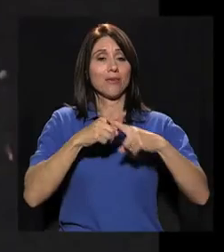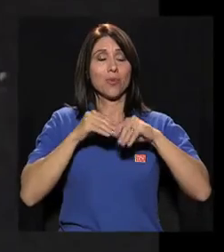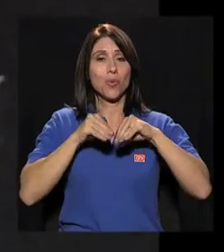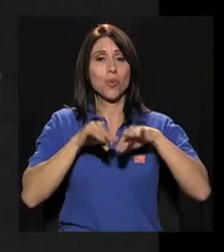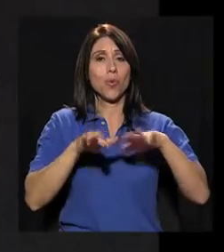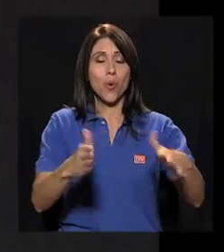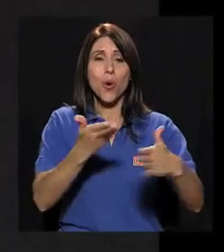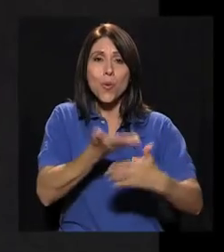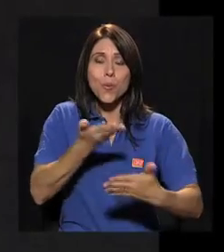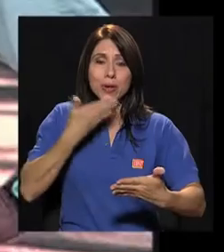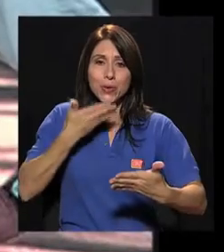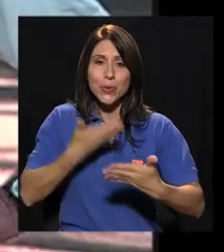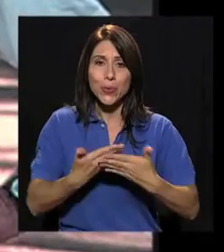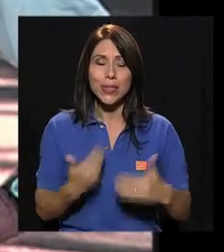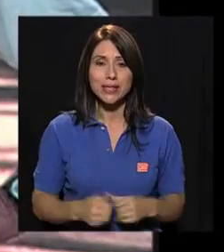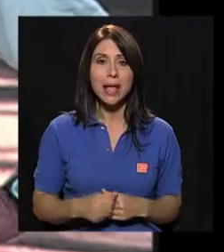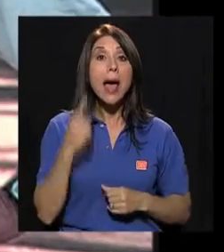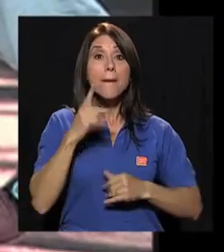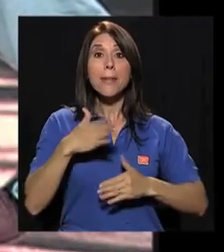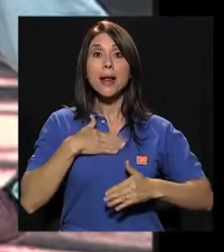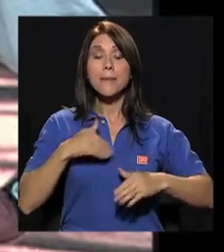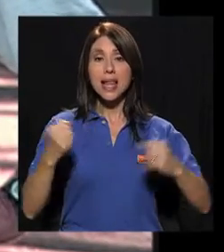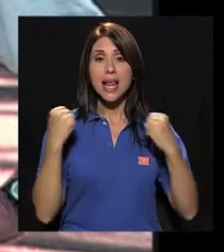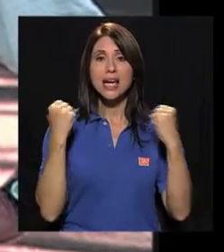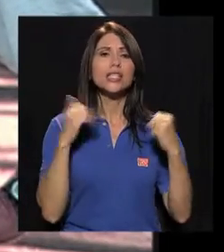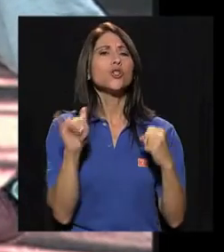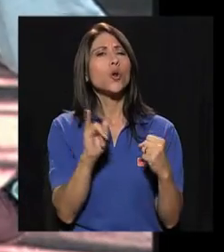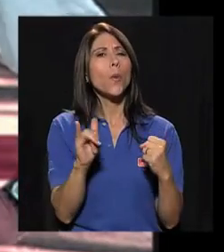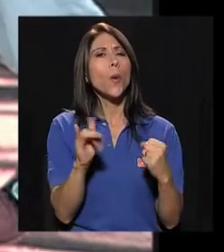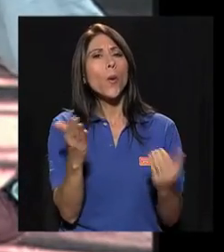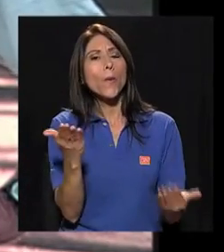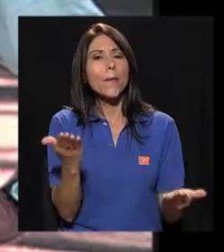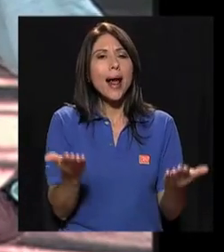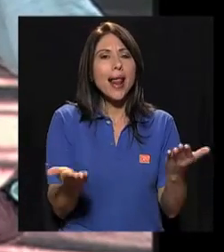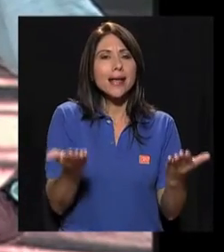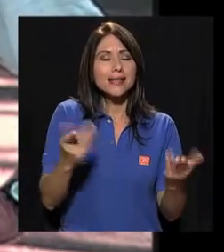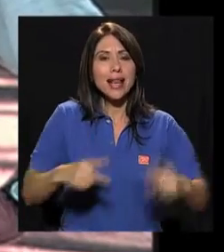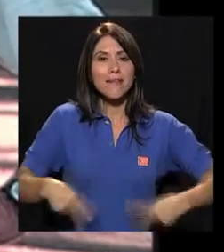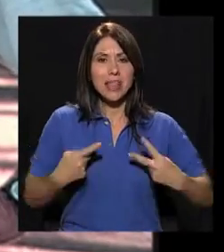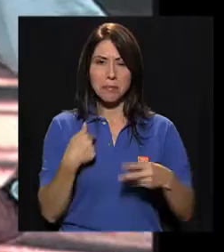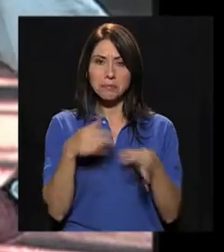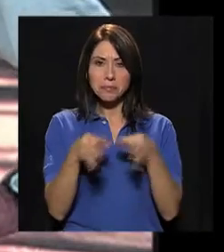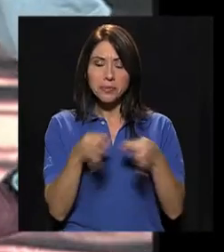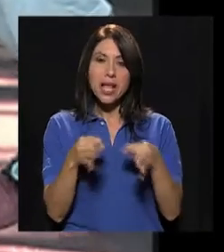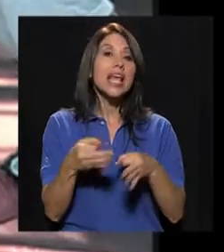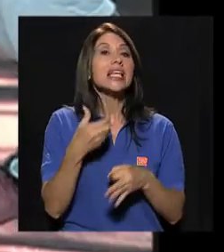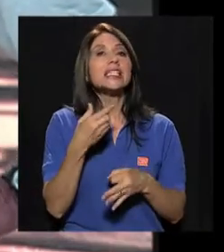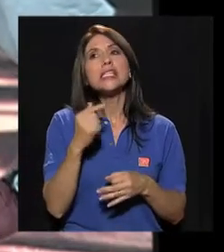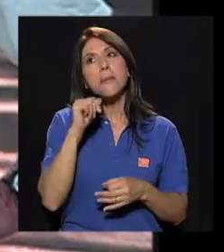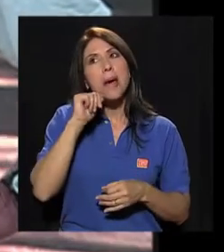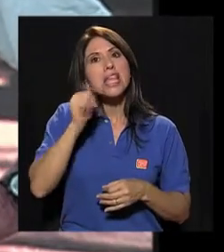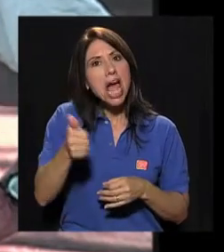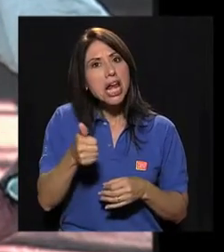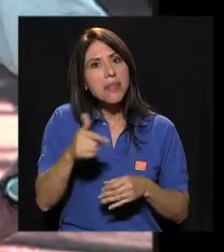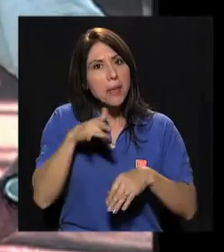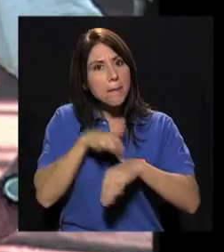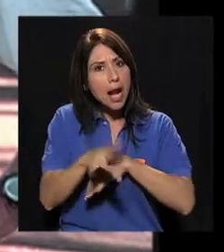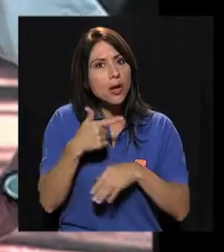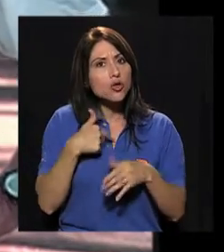y multiplica sus virtudes. Mira, para mí el ejercicio es como un balance en la vida. Te lo explico así.